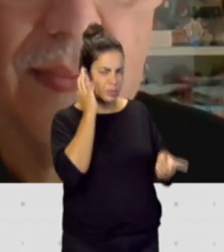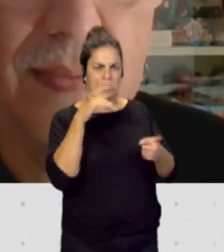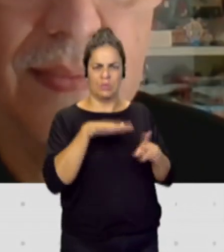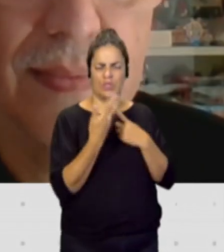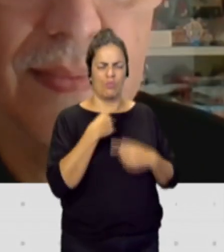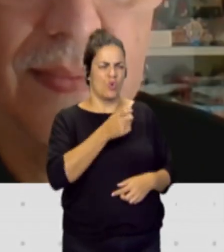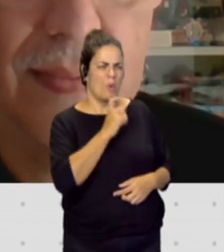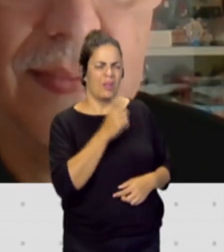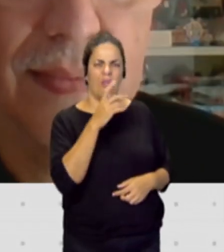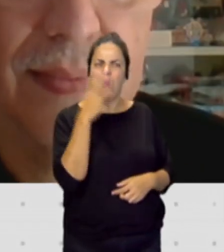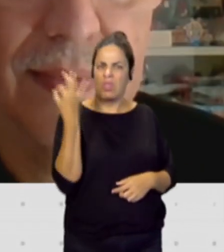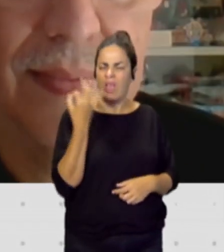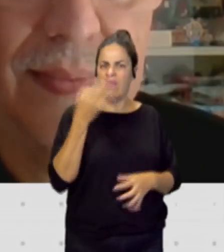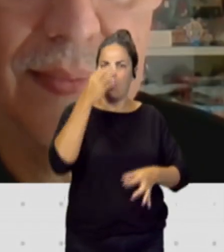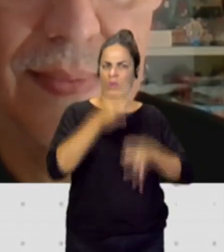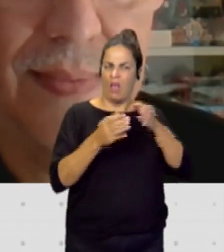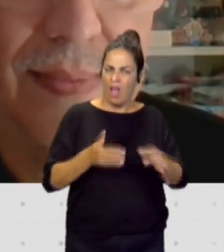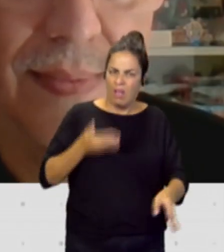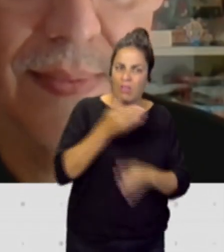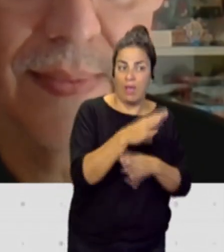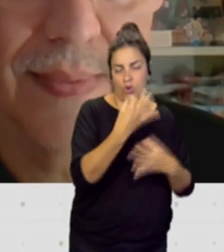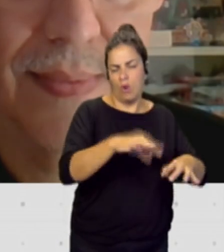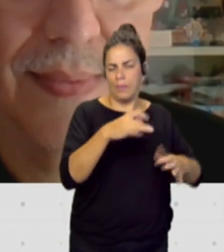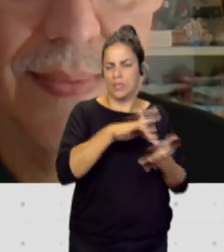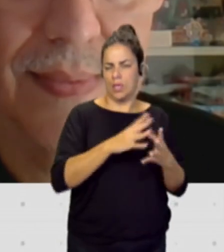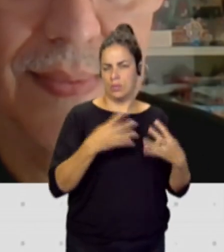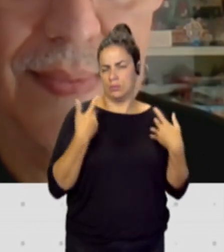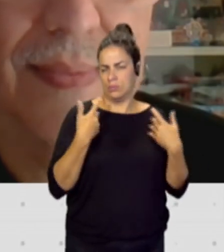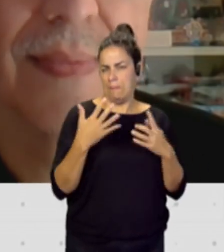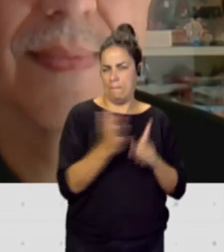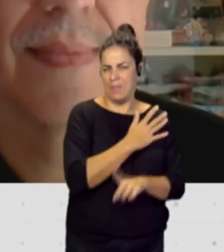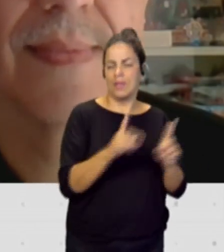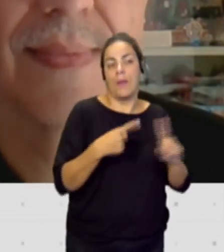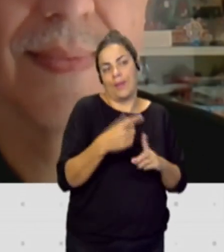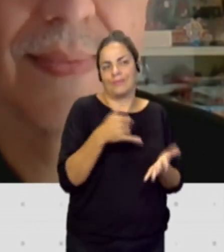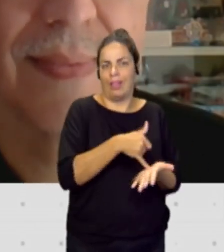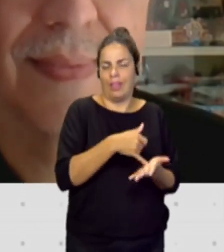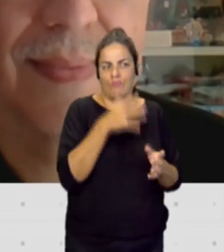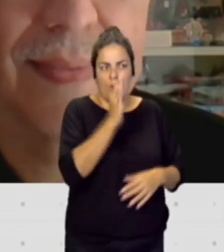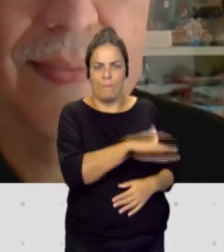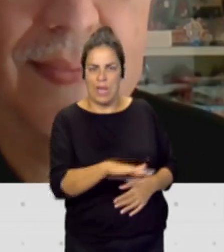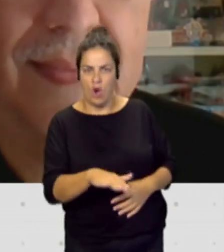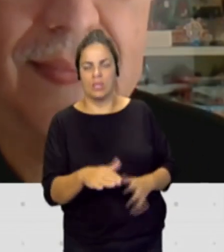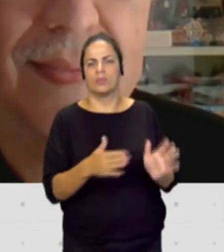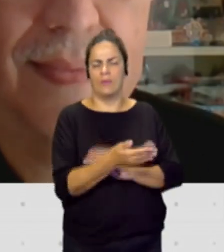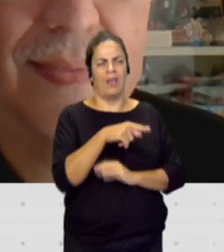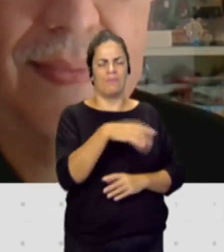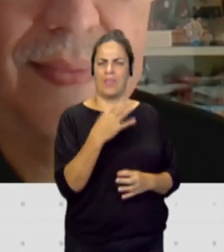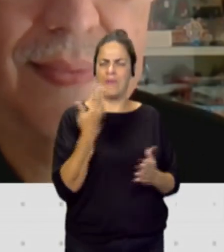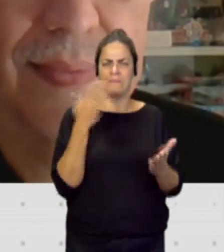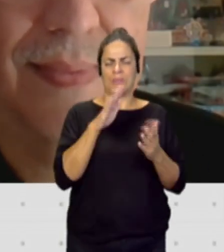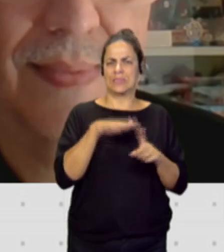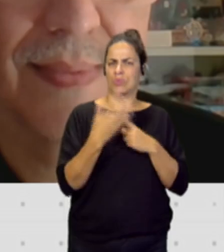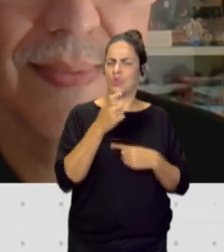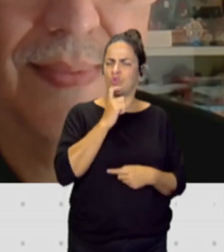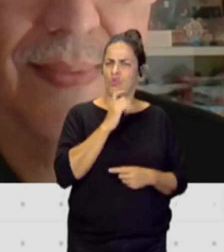juzgado, normalmente son víctimas y además especialmente vulnerables, son menores y tienen que enfrentarse a una situación muy compleja, aunque ya la